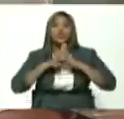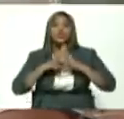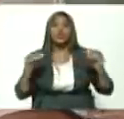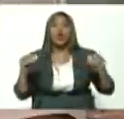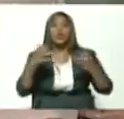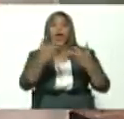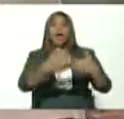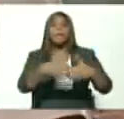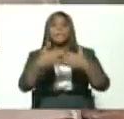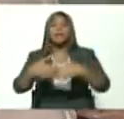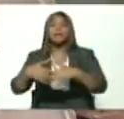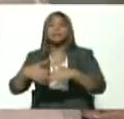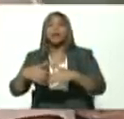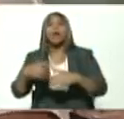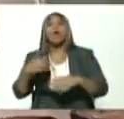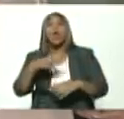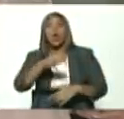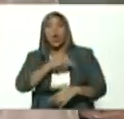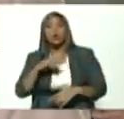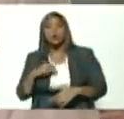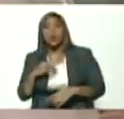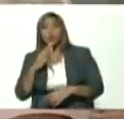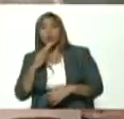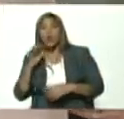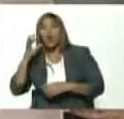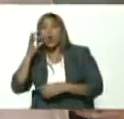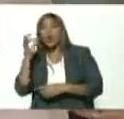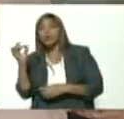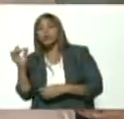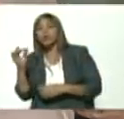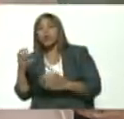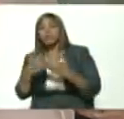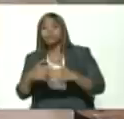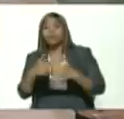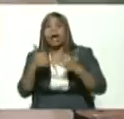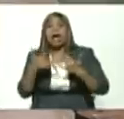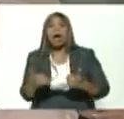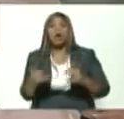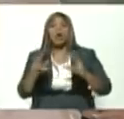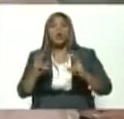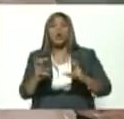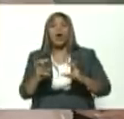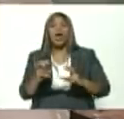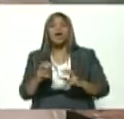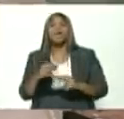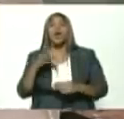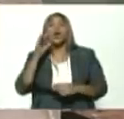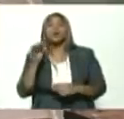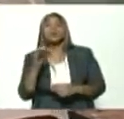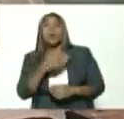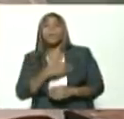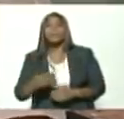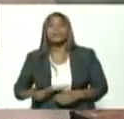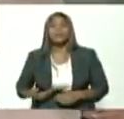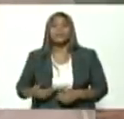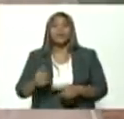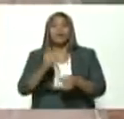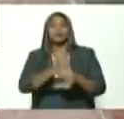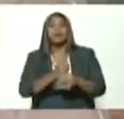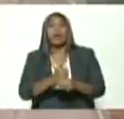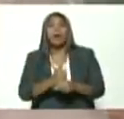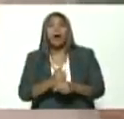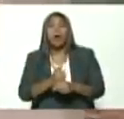empresas para que nosotros como consejo productivo y ahora instalación del consejo presidencial de la clase obrera tengamos